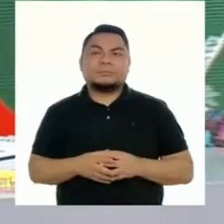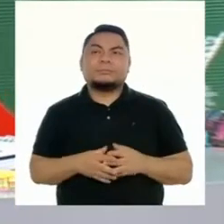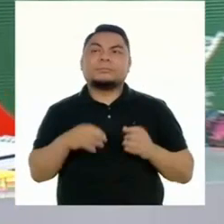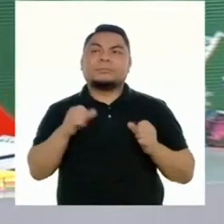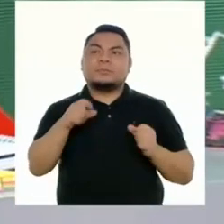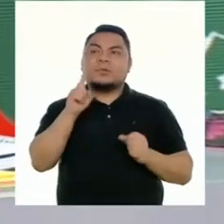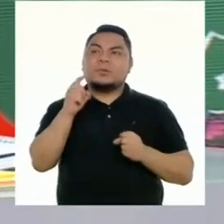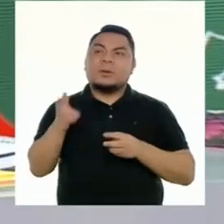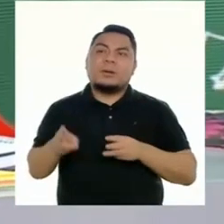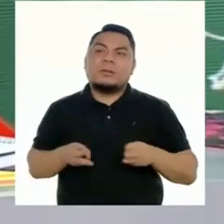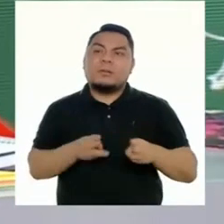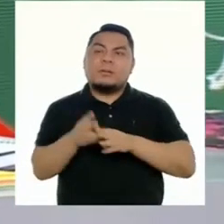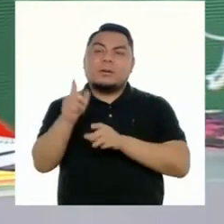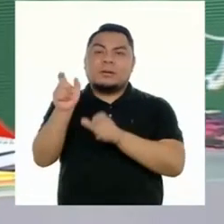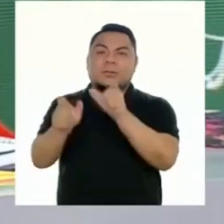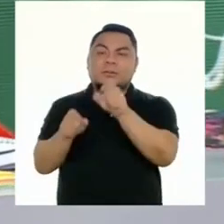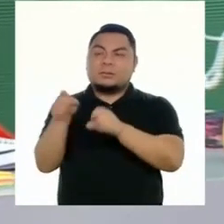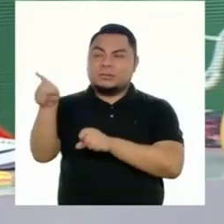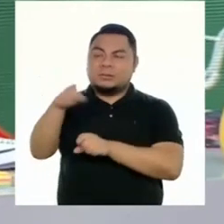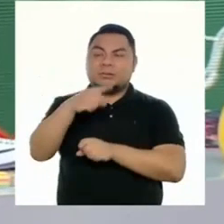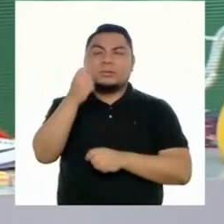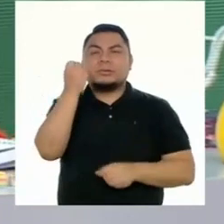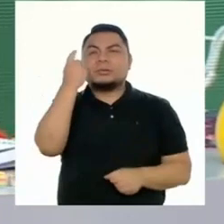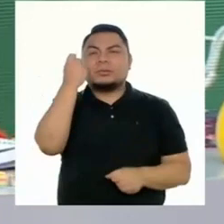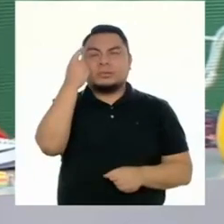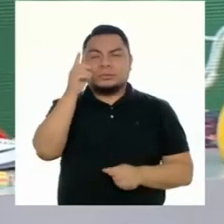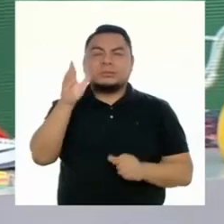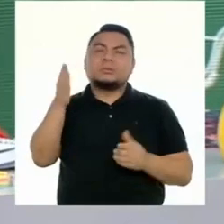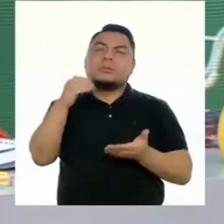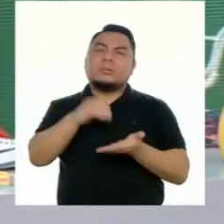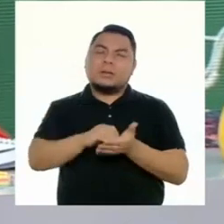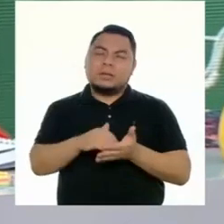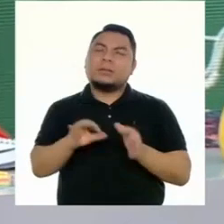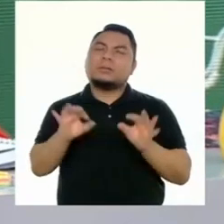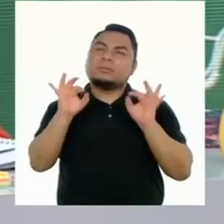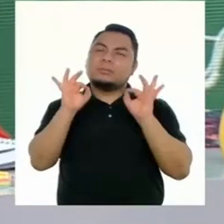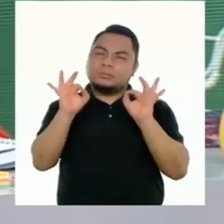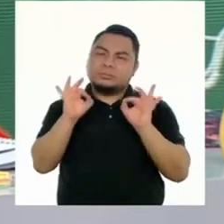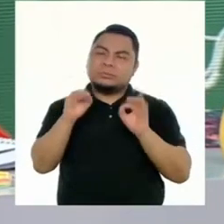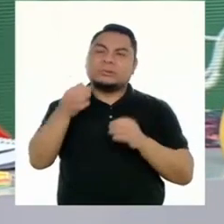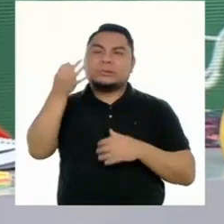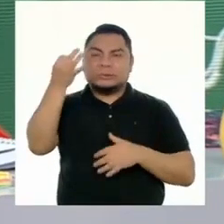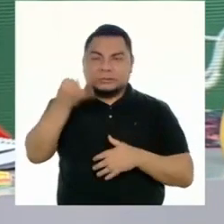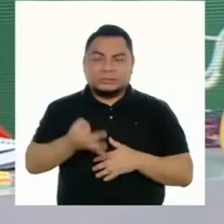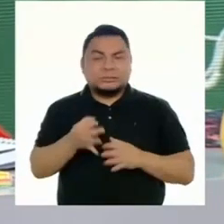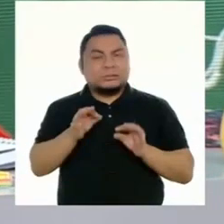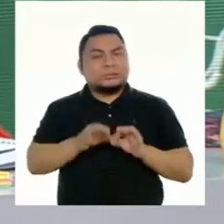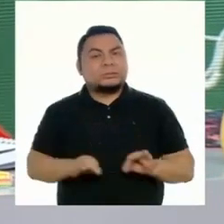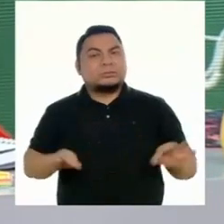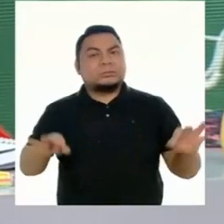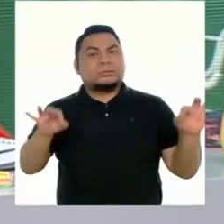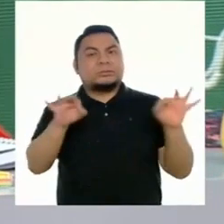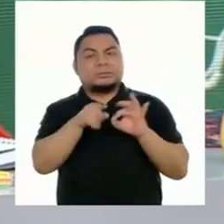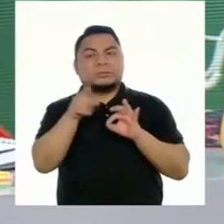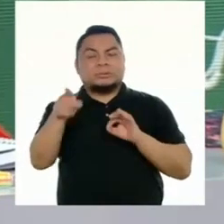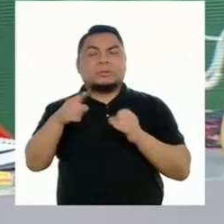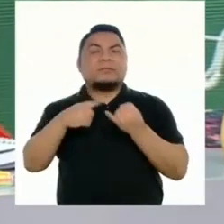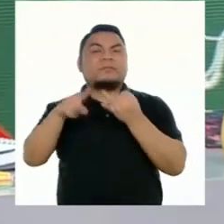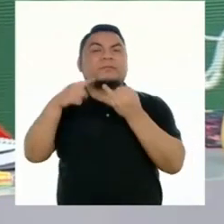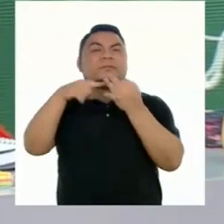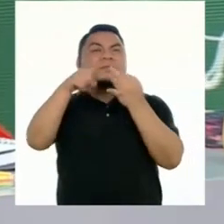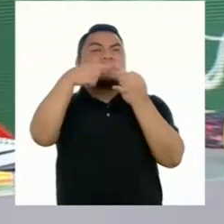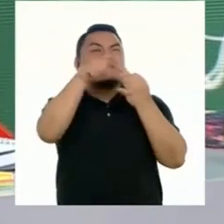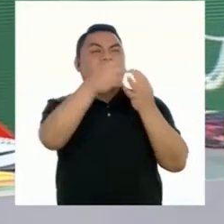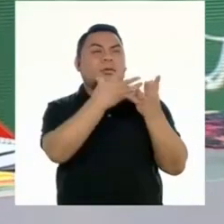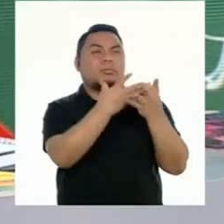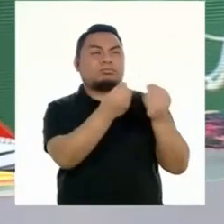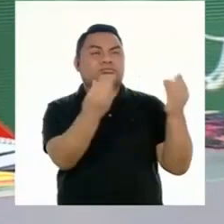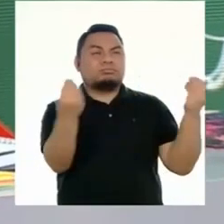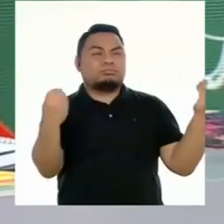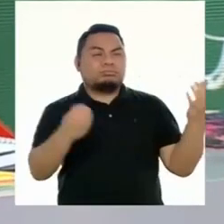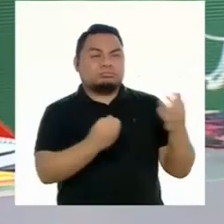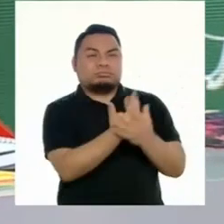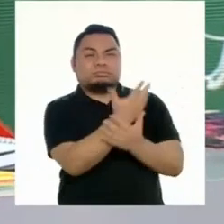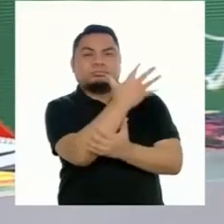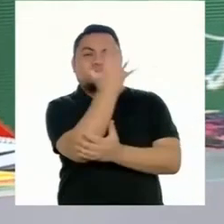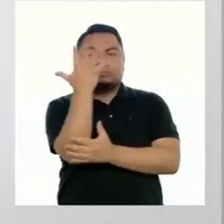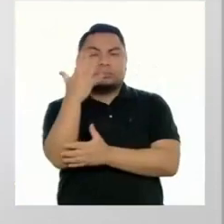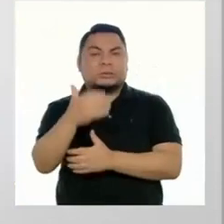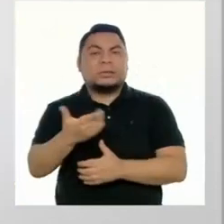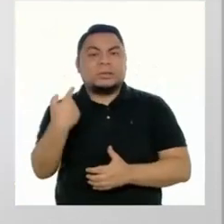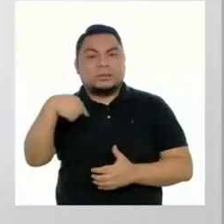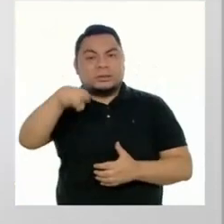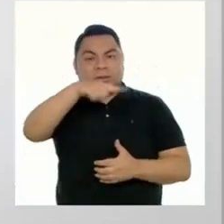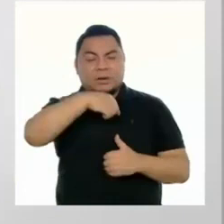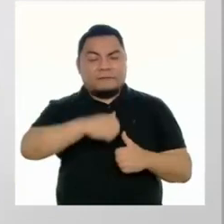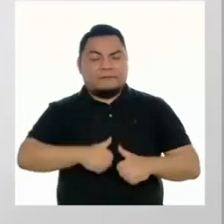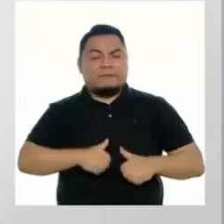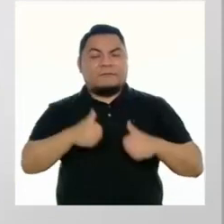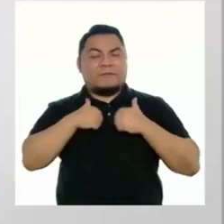Es una forma de que las personas comprendan de manera más efectiva lo realmente importante que es la biodiversidad dentro de nuestras